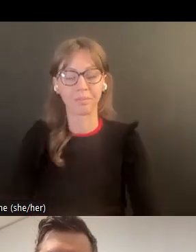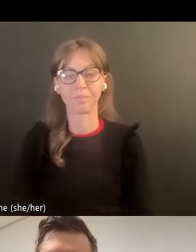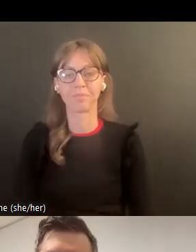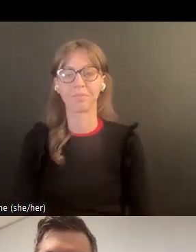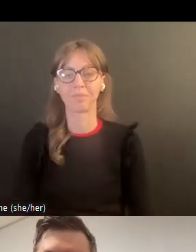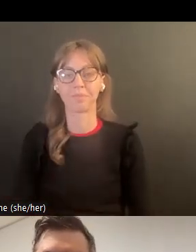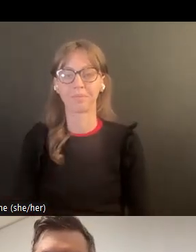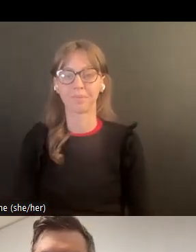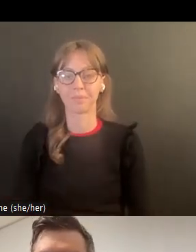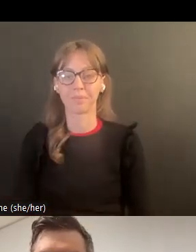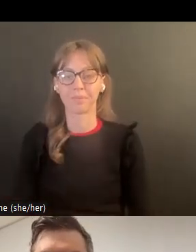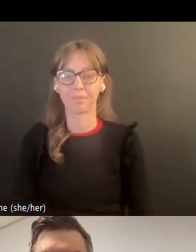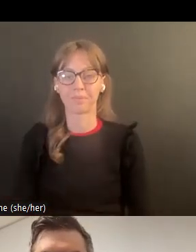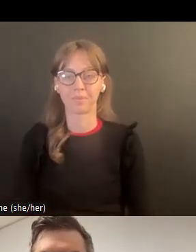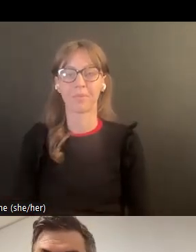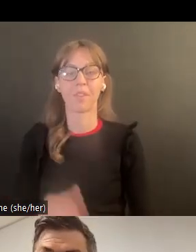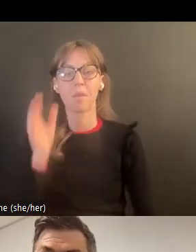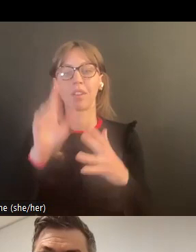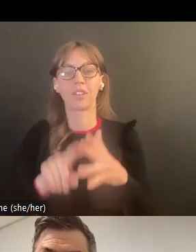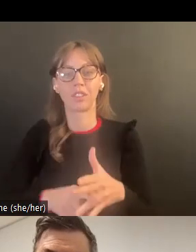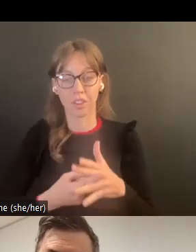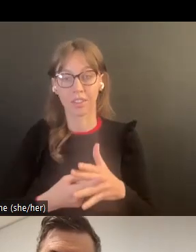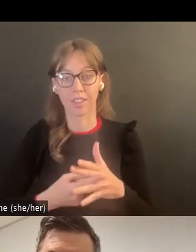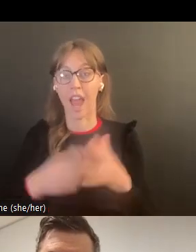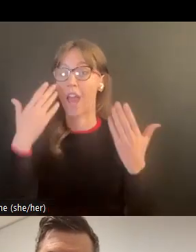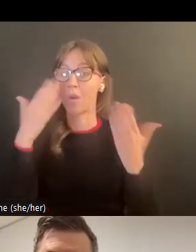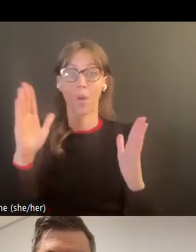Gracias por permitirme estar aquí hoy y presentarme al grupo.